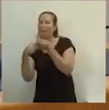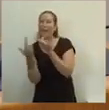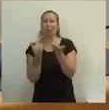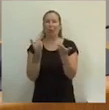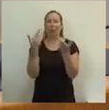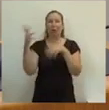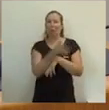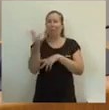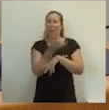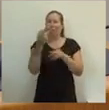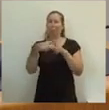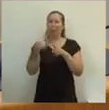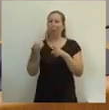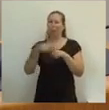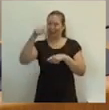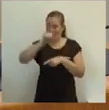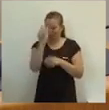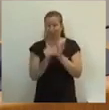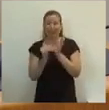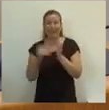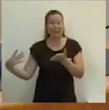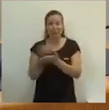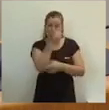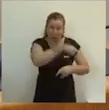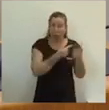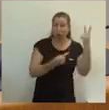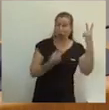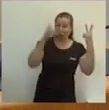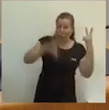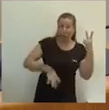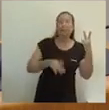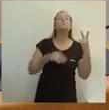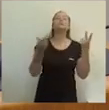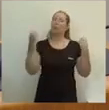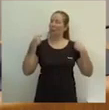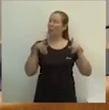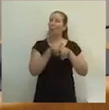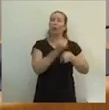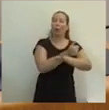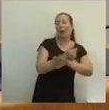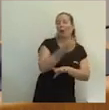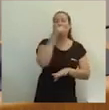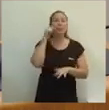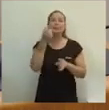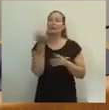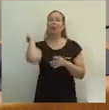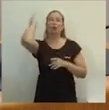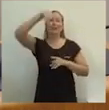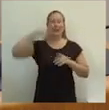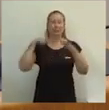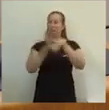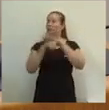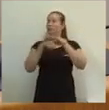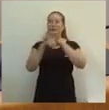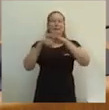productivos valencianos. Y tantos asesores como Compromís usa para gestionar la Consellería que gestiona todos